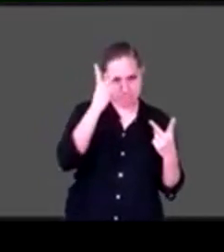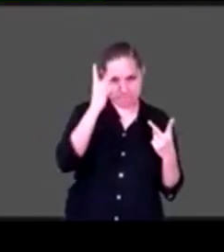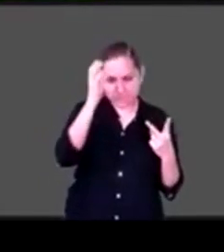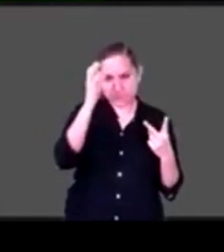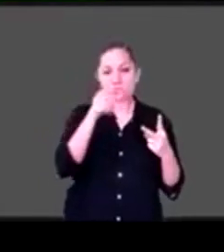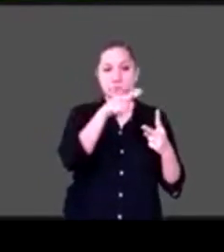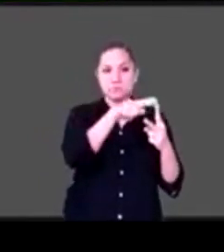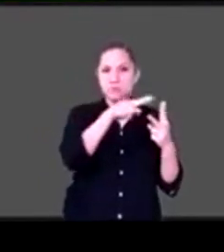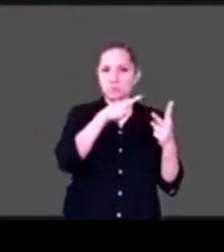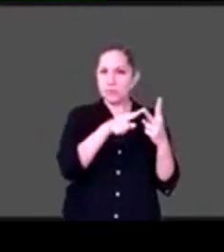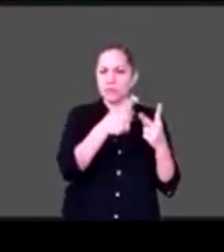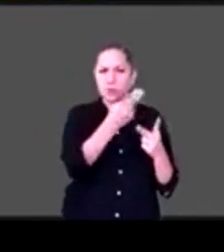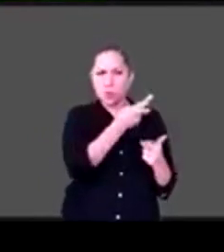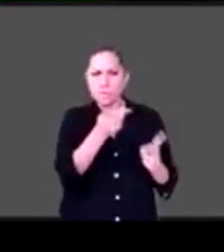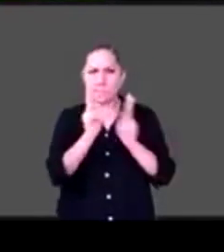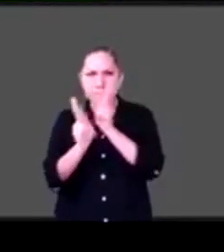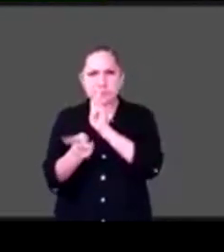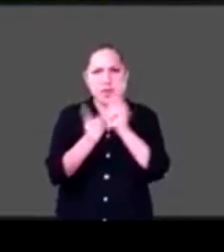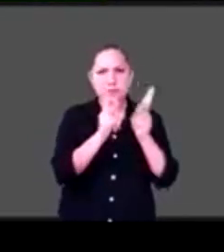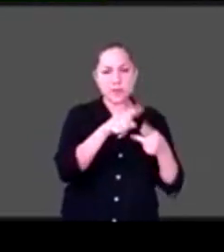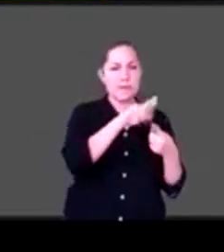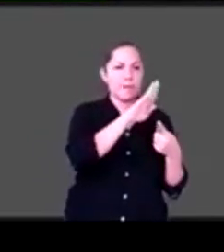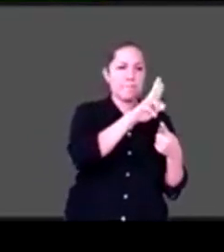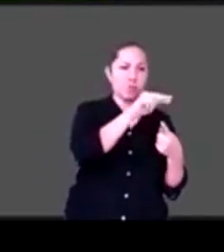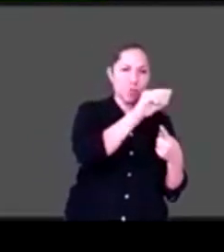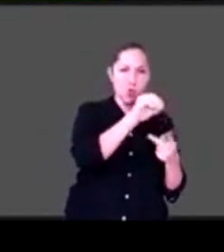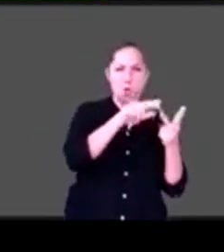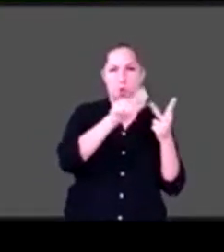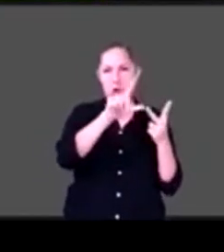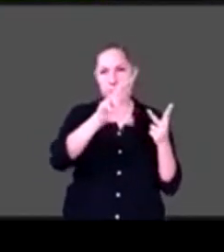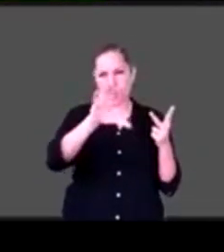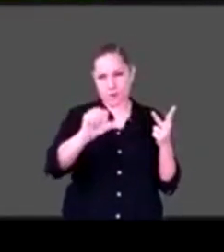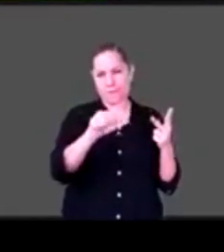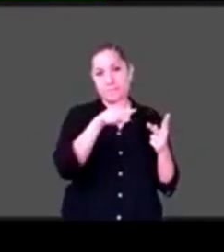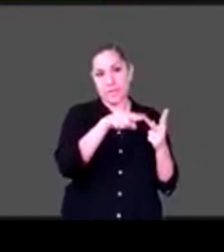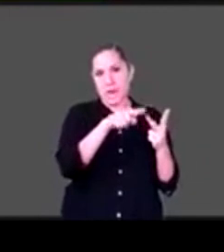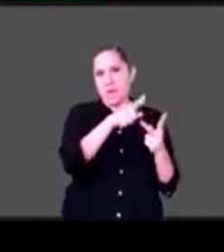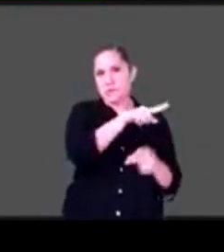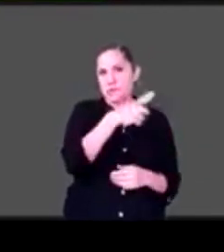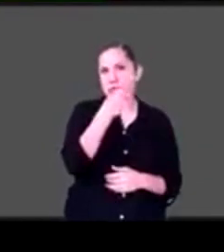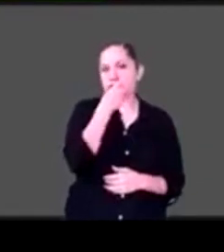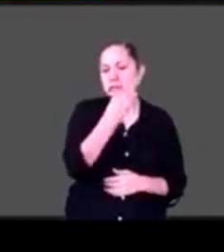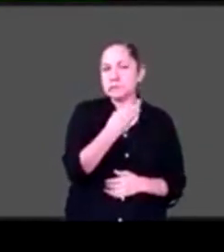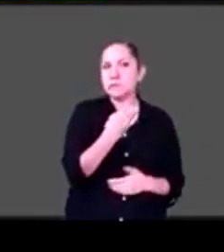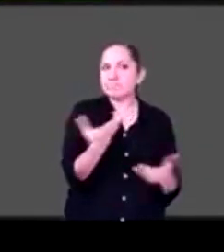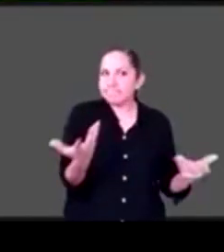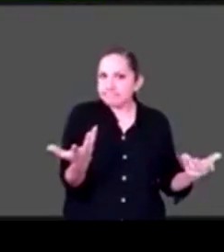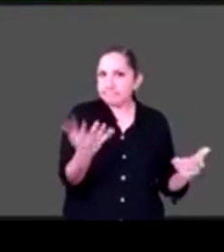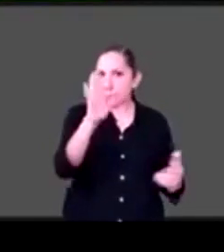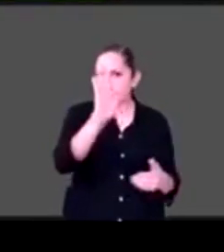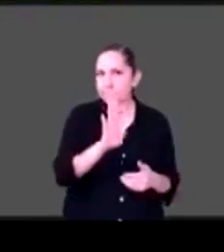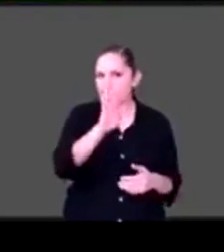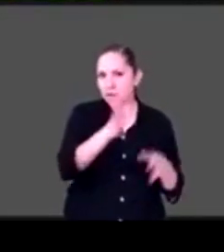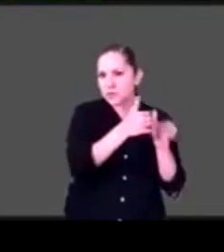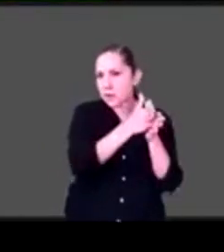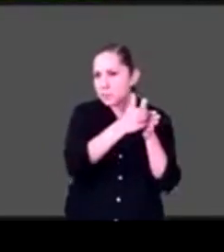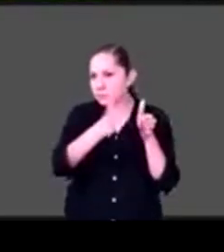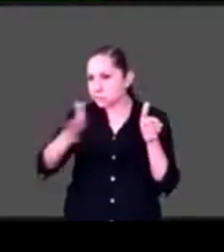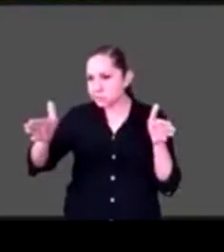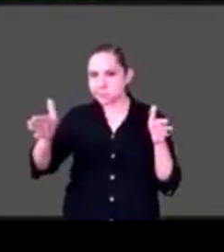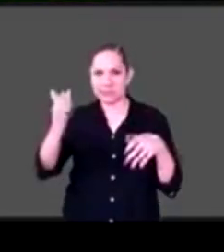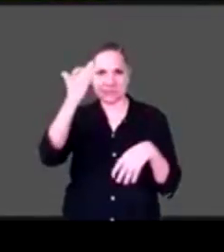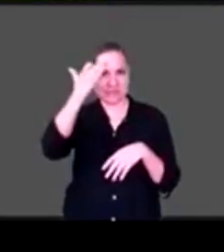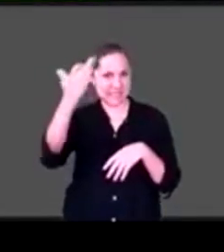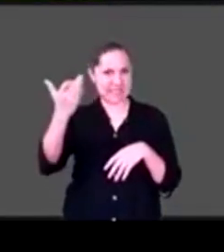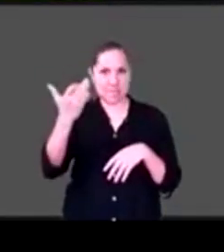hablando con Luca diciéndole parece que la epidemia se va a extender más. Él conoce perfecto la jefa de gobierno dice Claudia anunció que nos